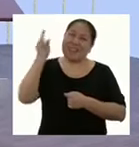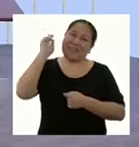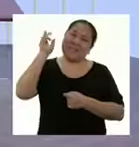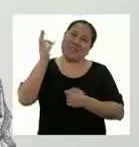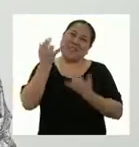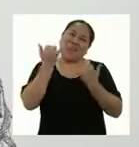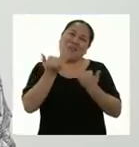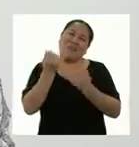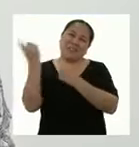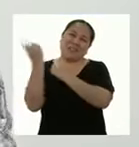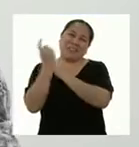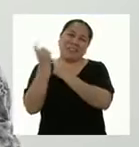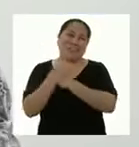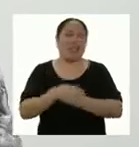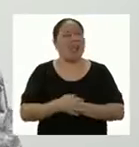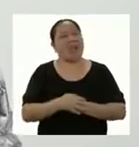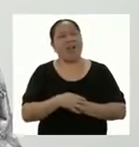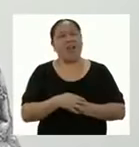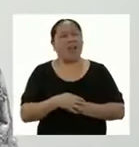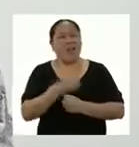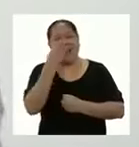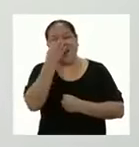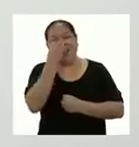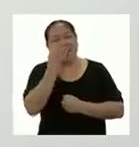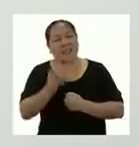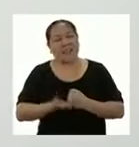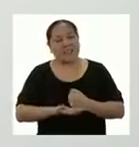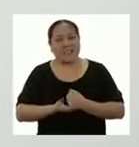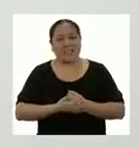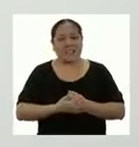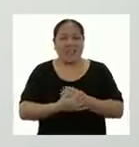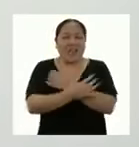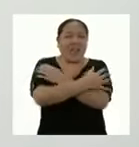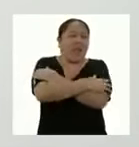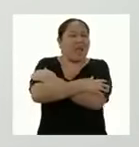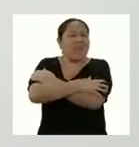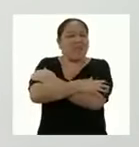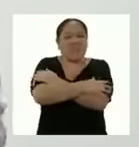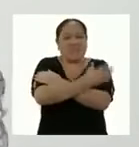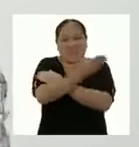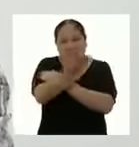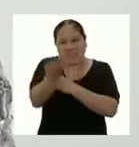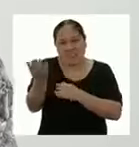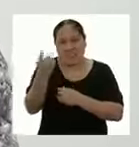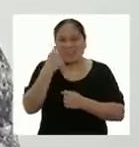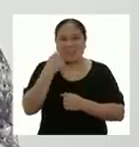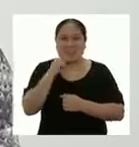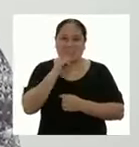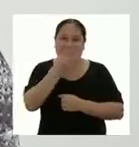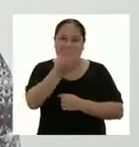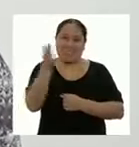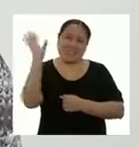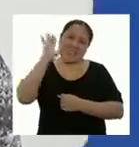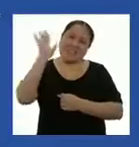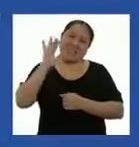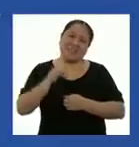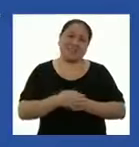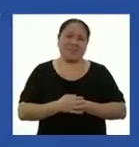el día de hoy. ¡Qué graciosa, Yanira! Un fuerte abrazo para todas y todos. ¡Nos vemos!